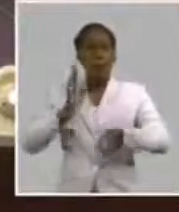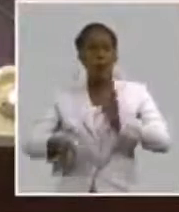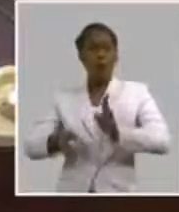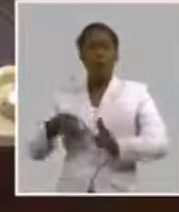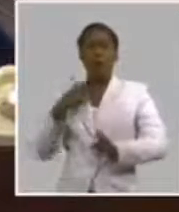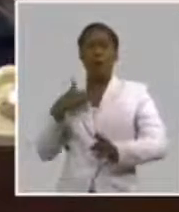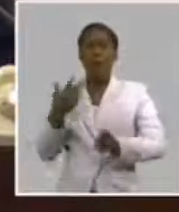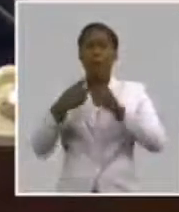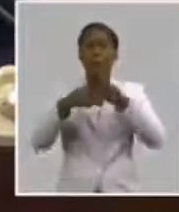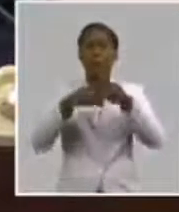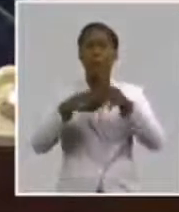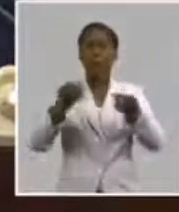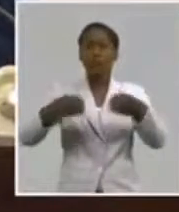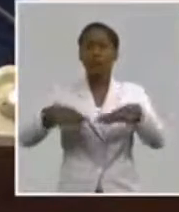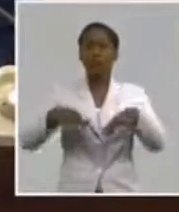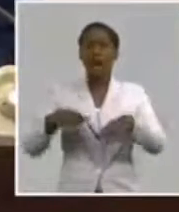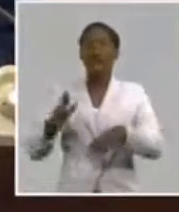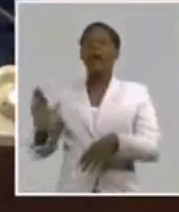accionar.